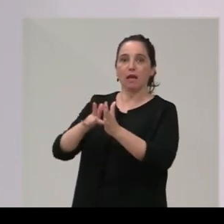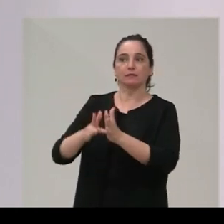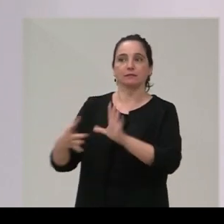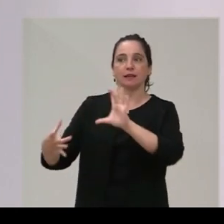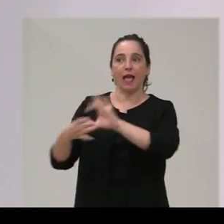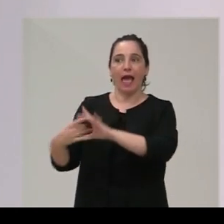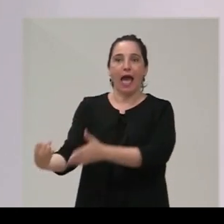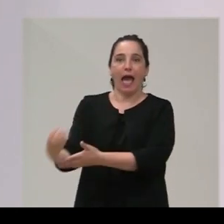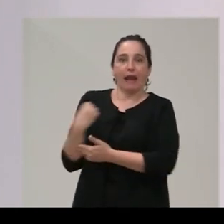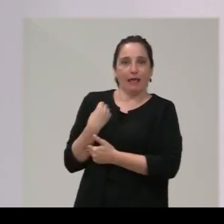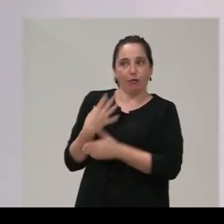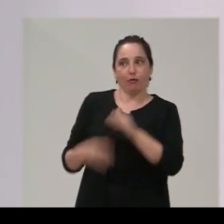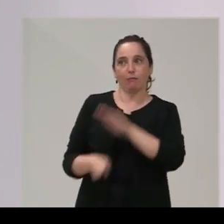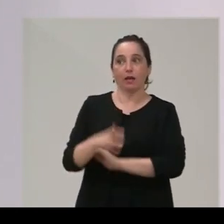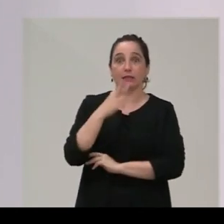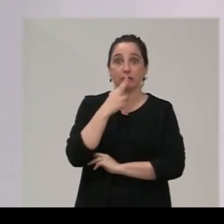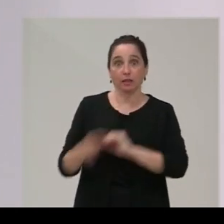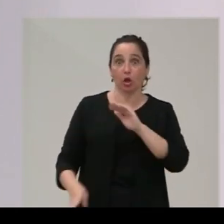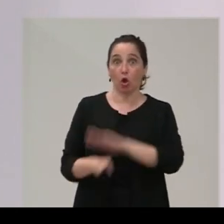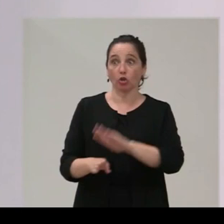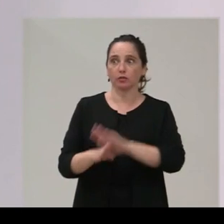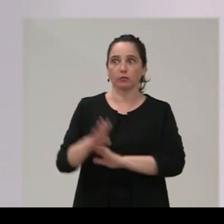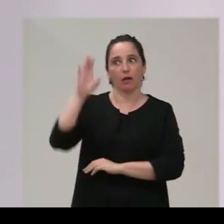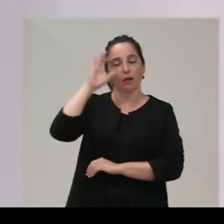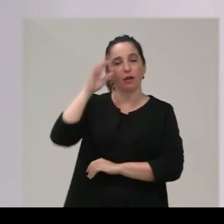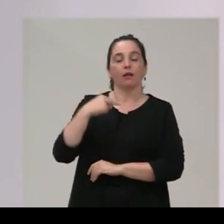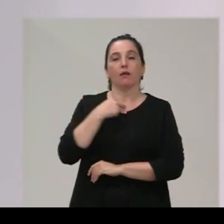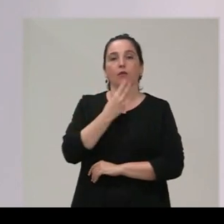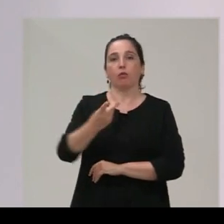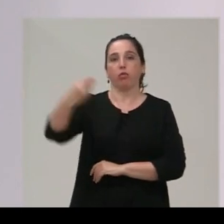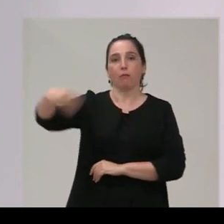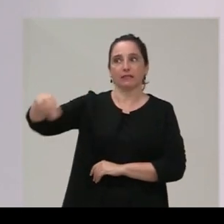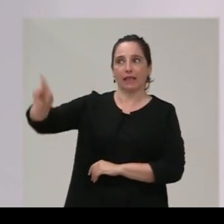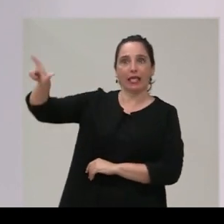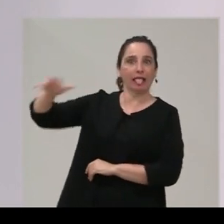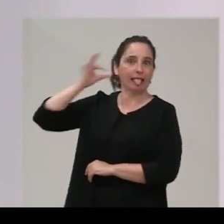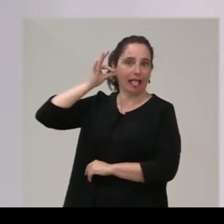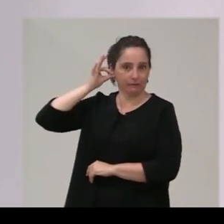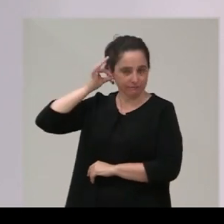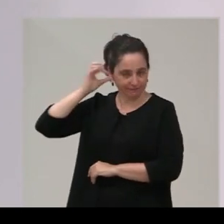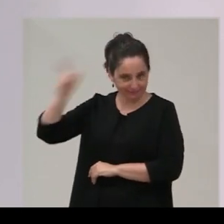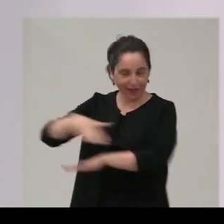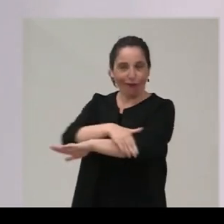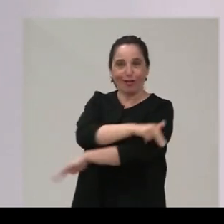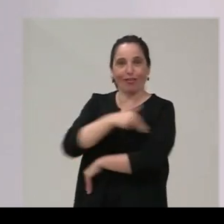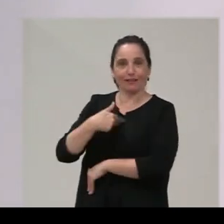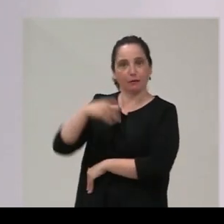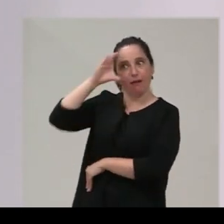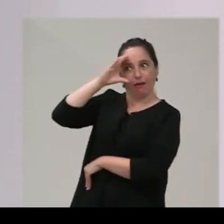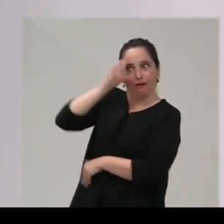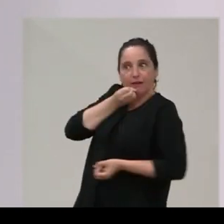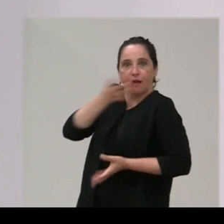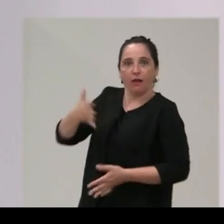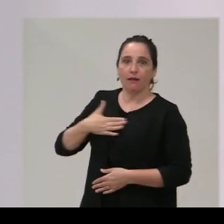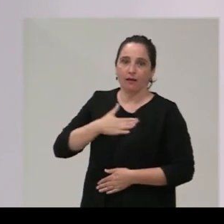Santander siga siendo que he escuchado en la voz de un presidente, ahora presidenta del gobierno de Cantabria, es